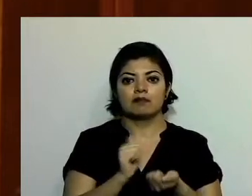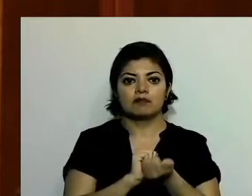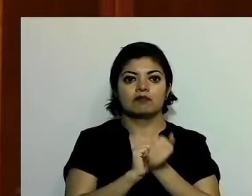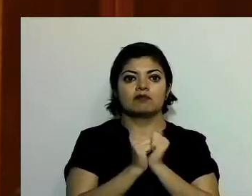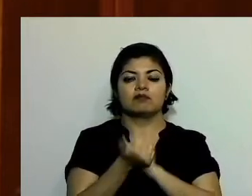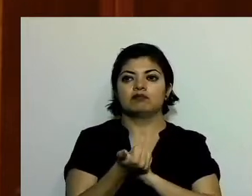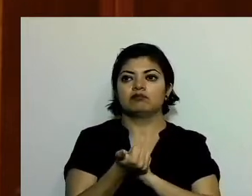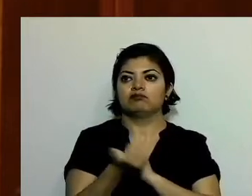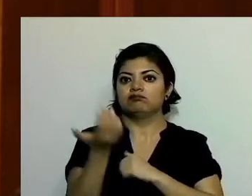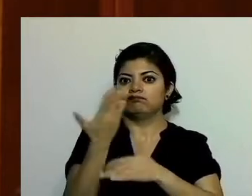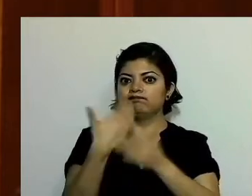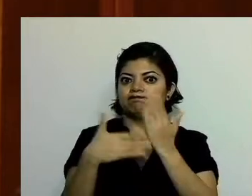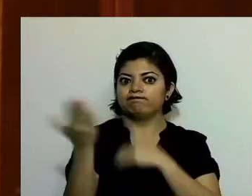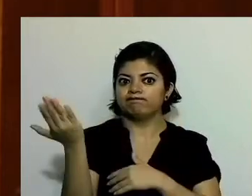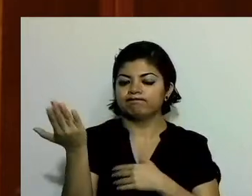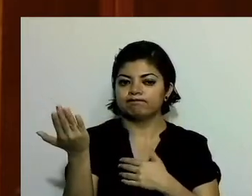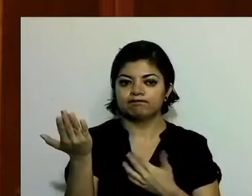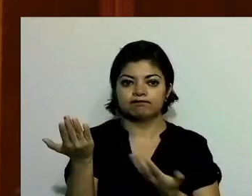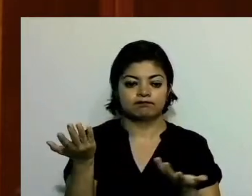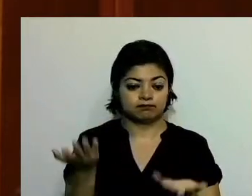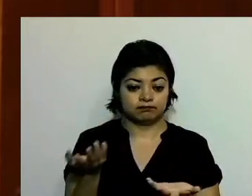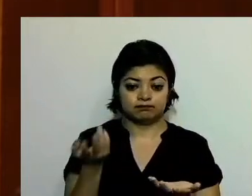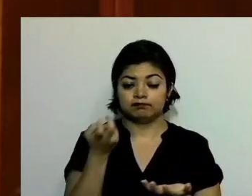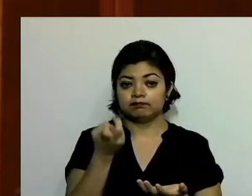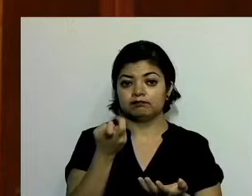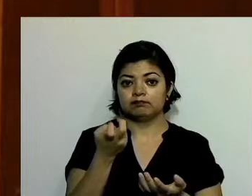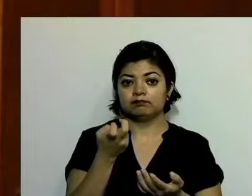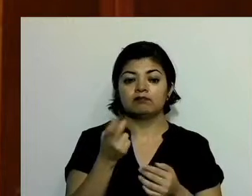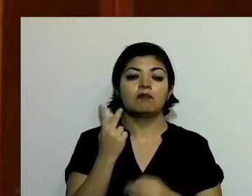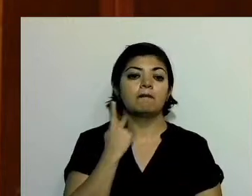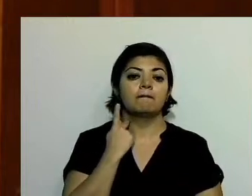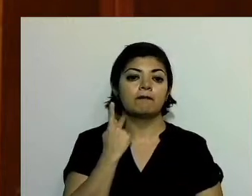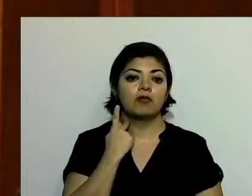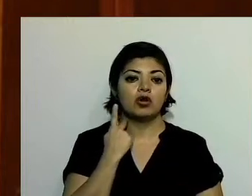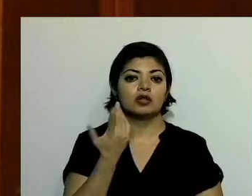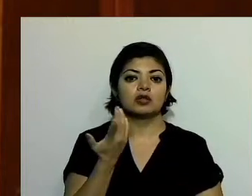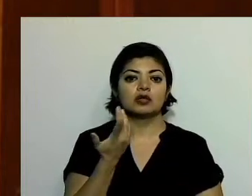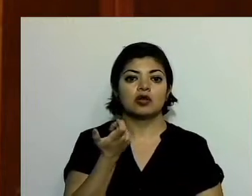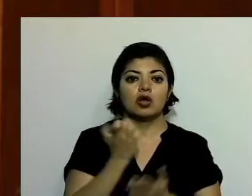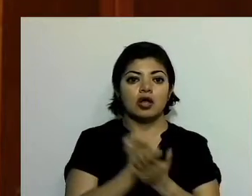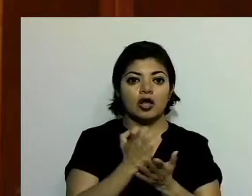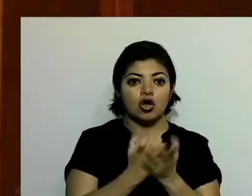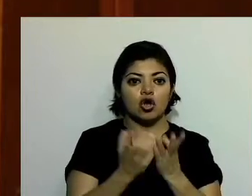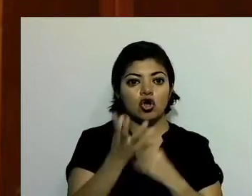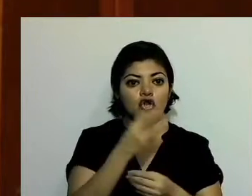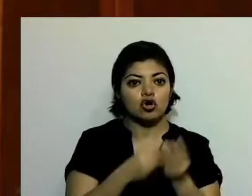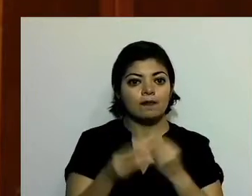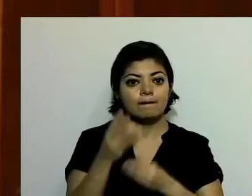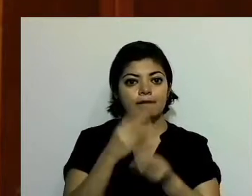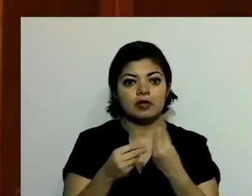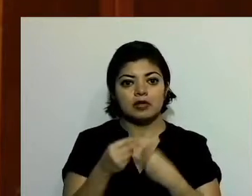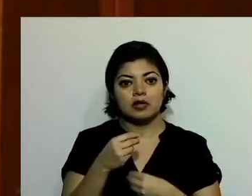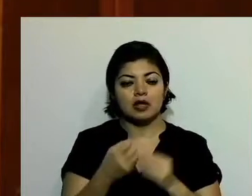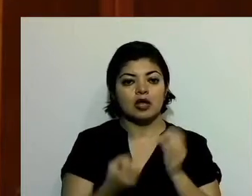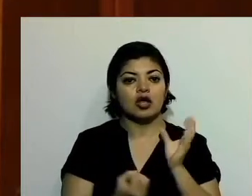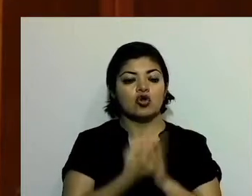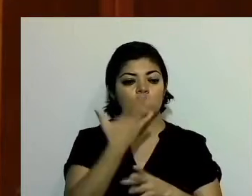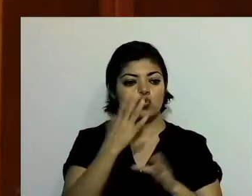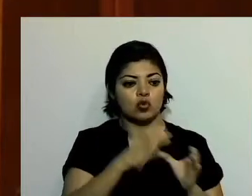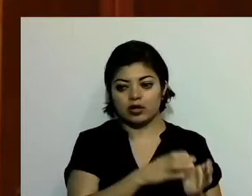de un sistema político-económico para otro nuevo sistema.